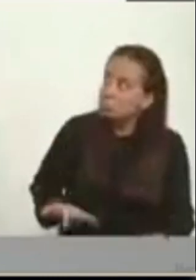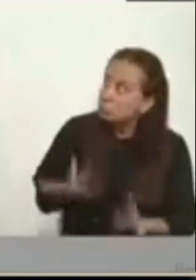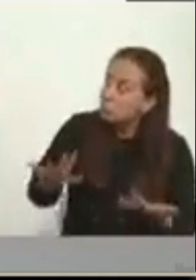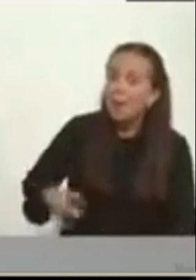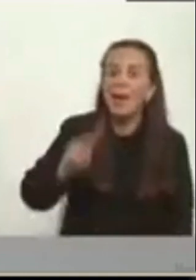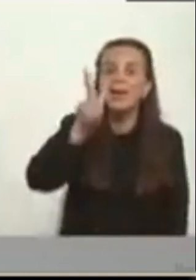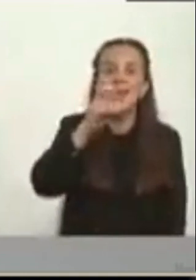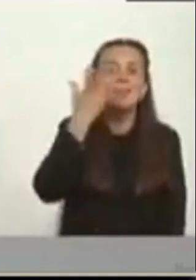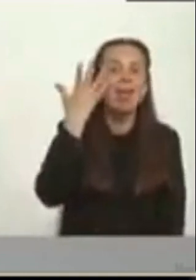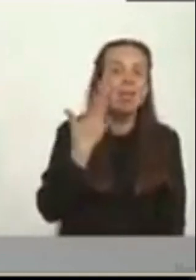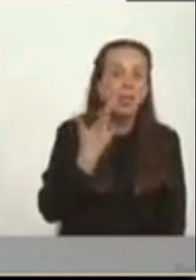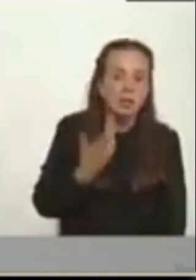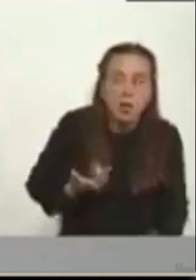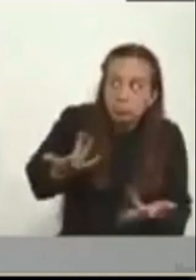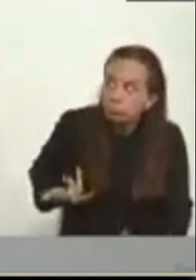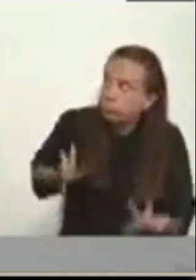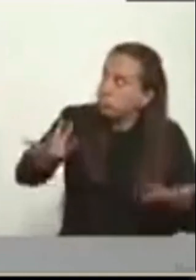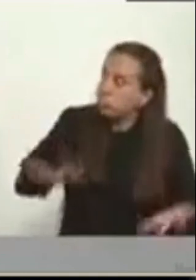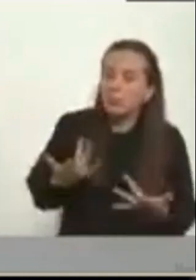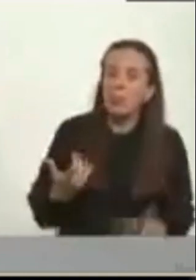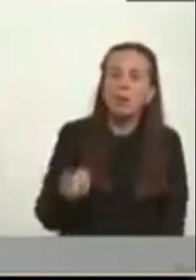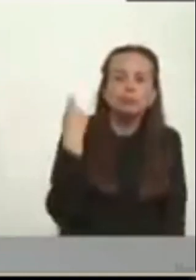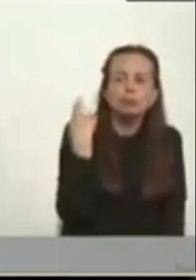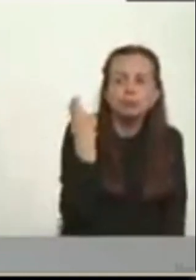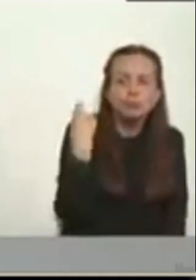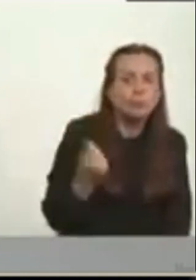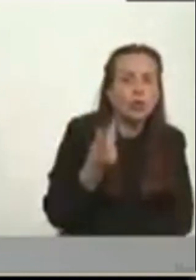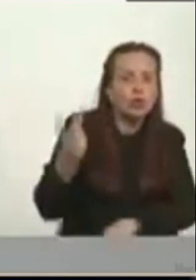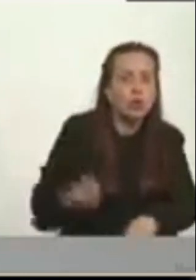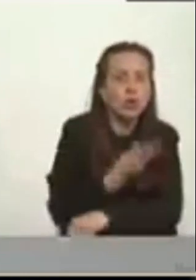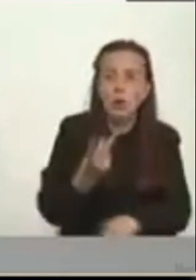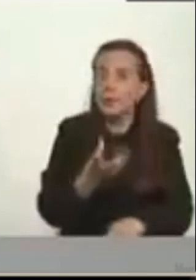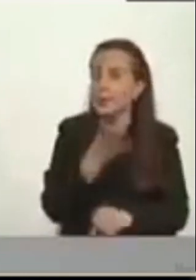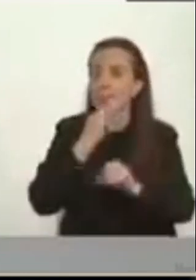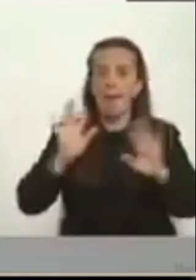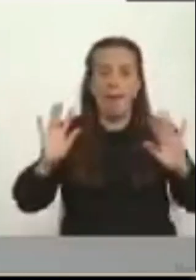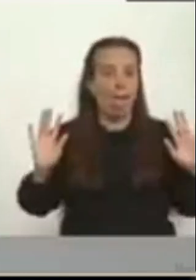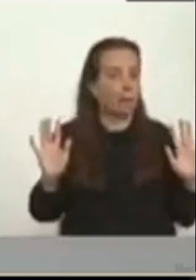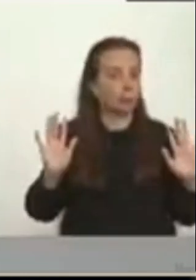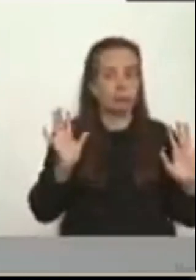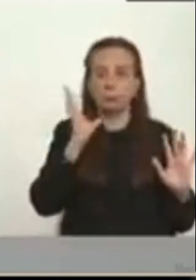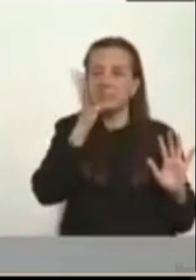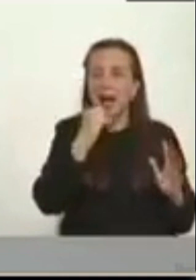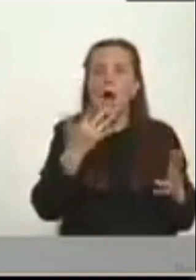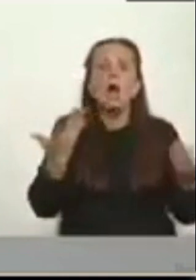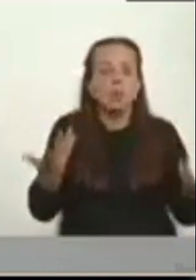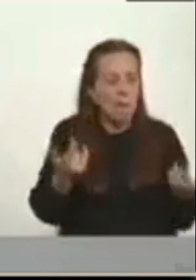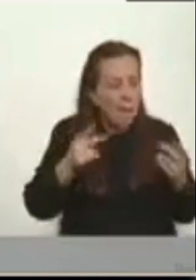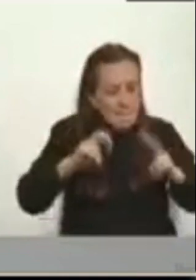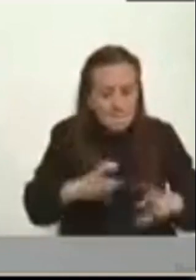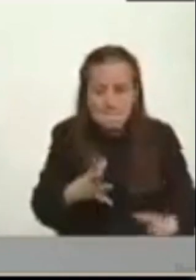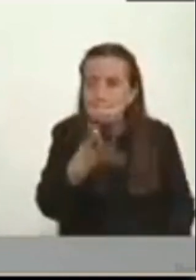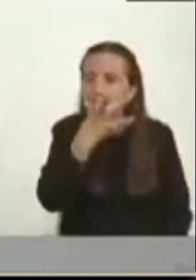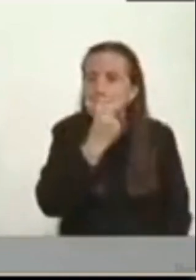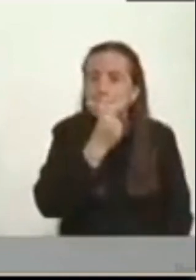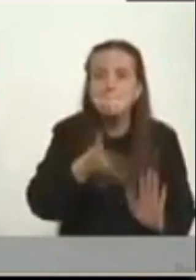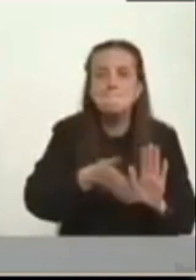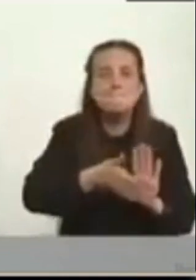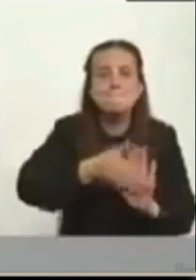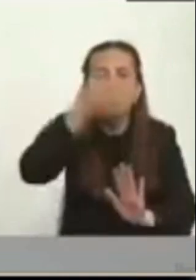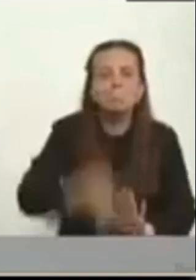días. Y hasta hace dos horas no se había procesado esta prueba.